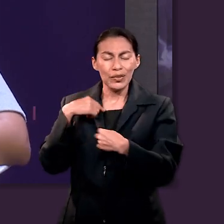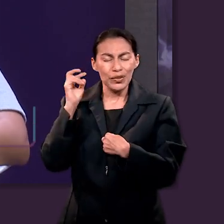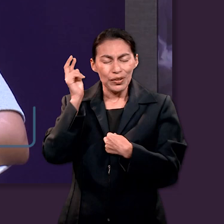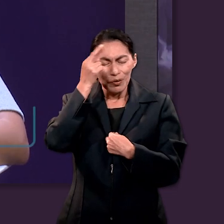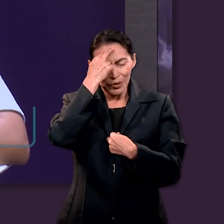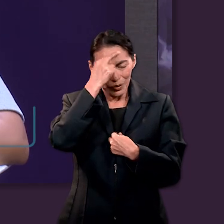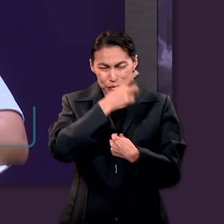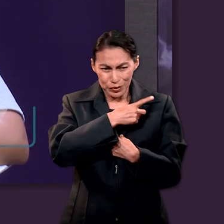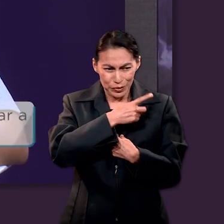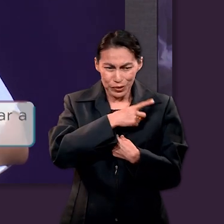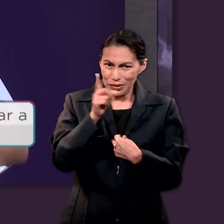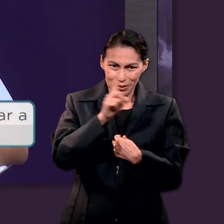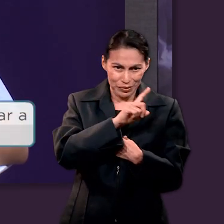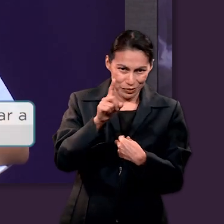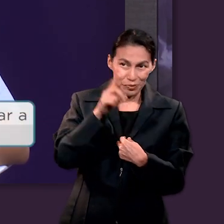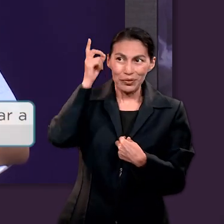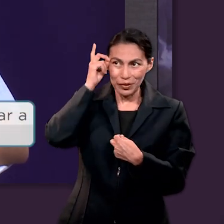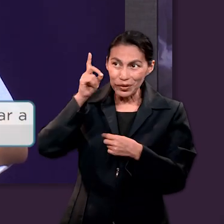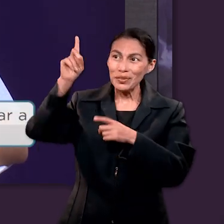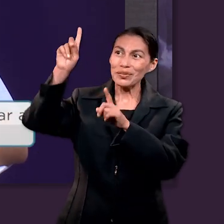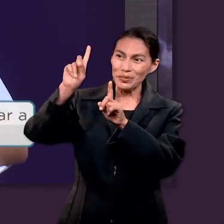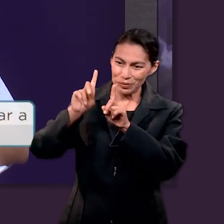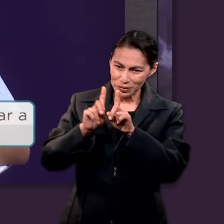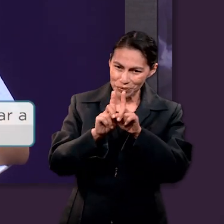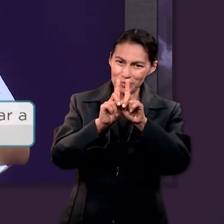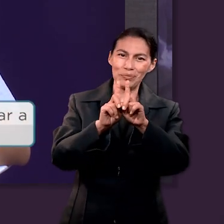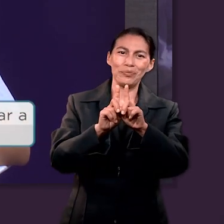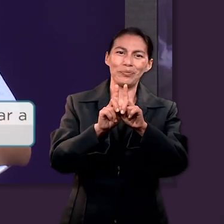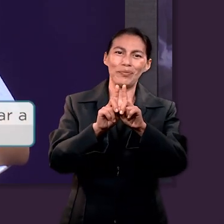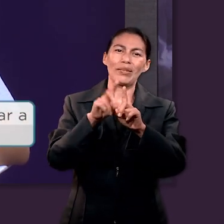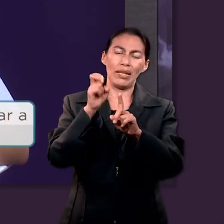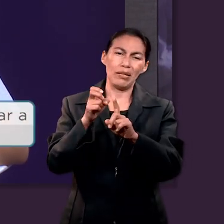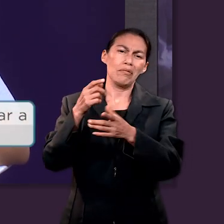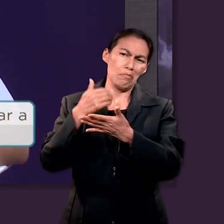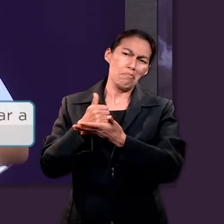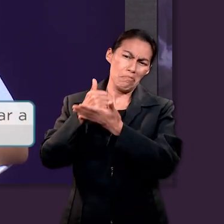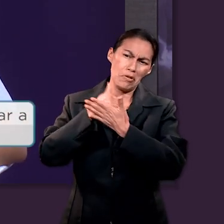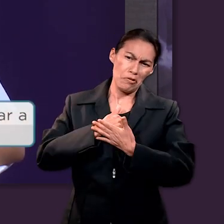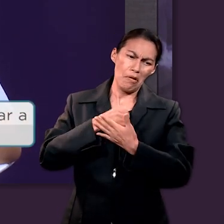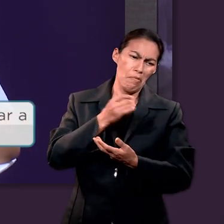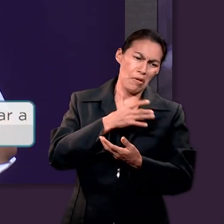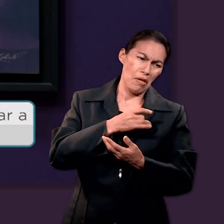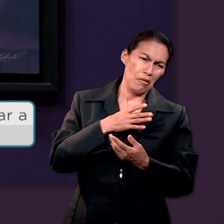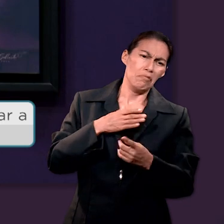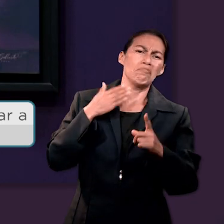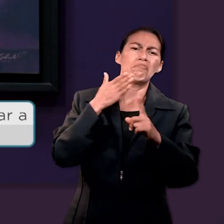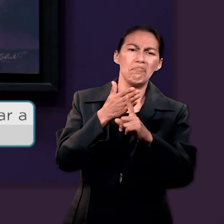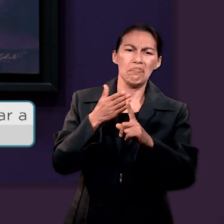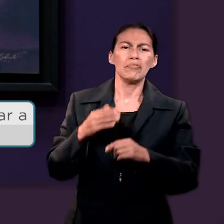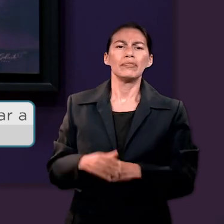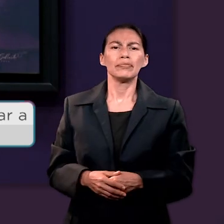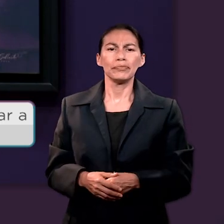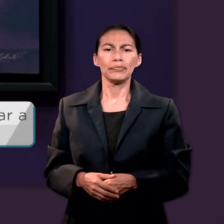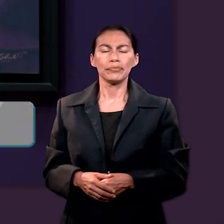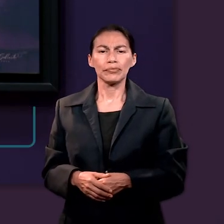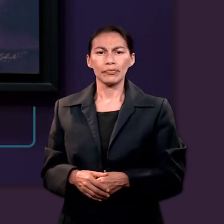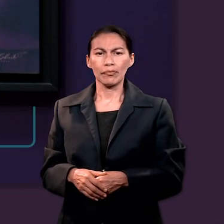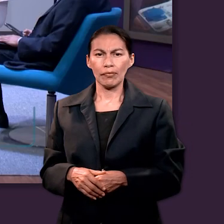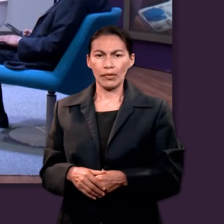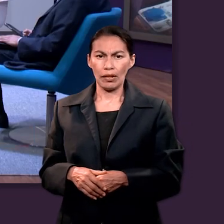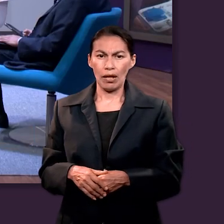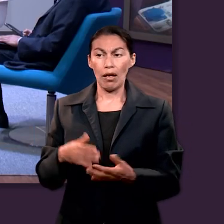¿no? Que me recuerde que Dios está conmigo y que no estoy sola. Entonces siento que es un arma que nos puede ayudar a enfrentar nuestros miedos. Ok.